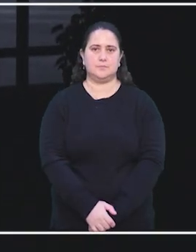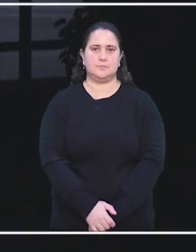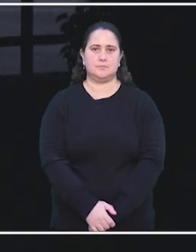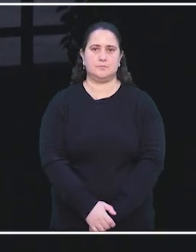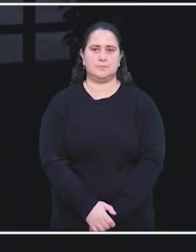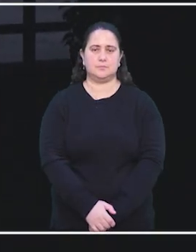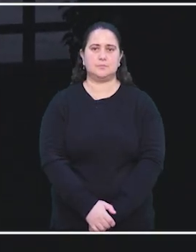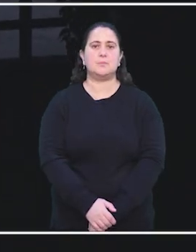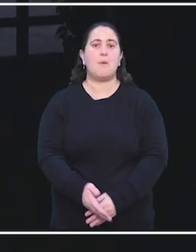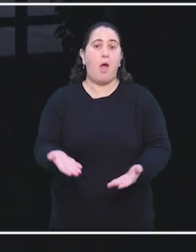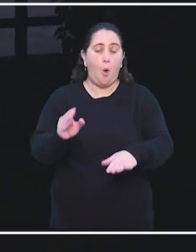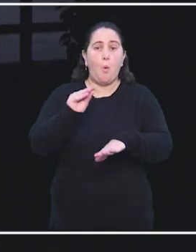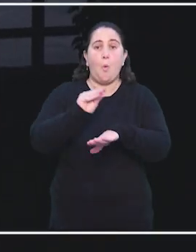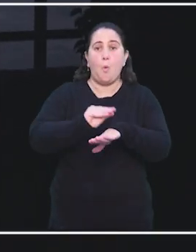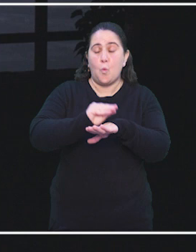Cultura democrática